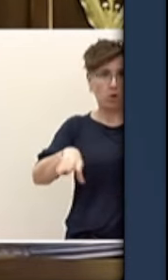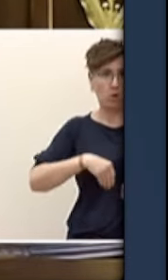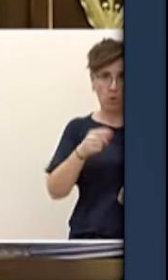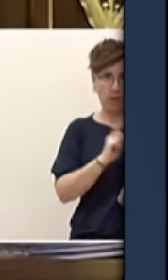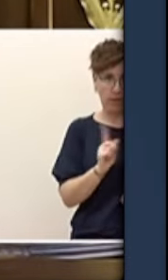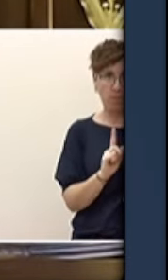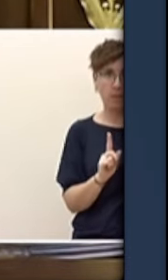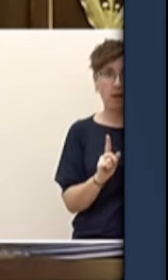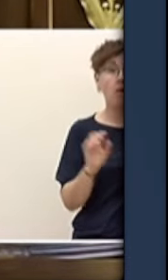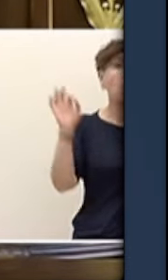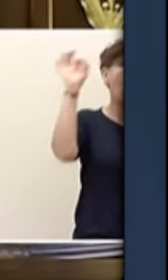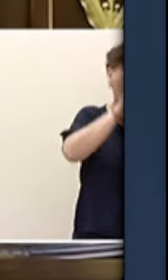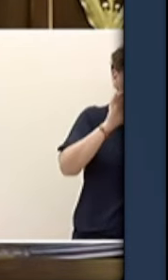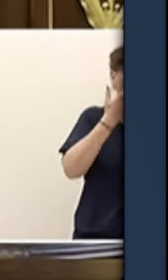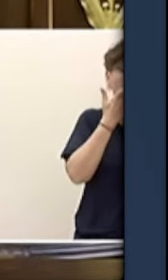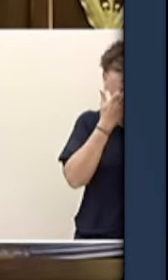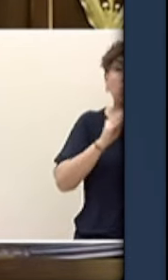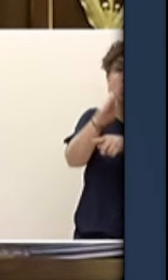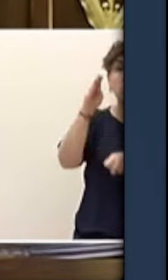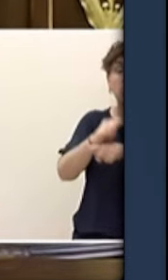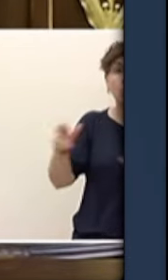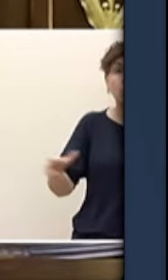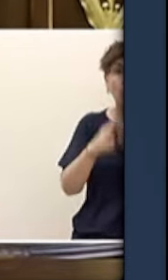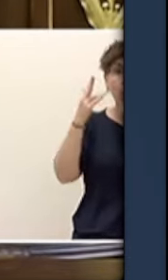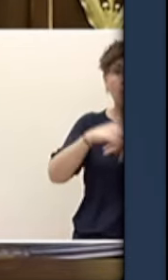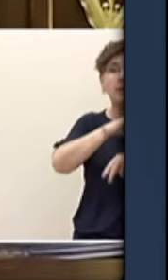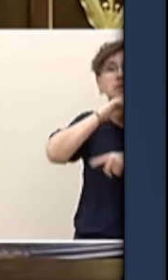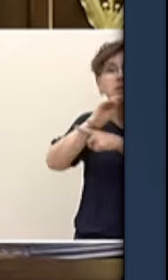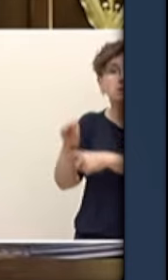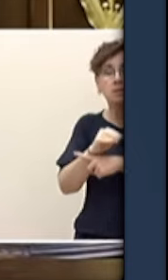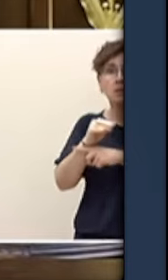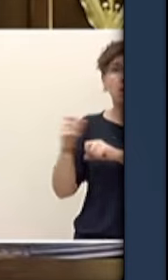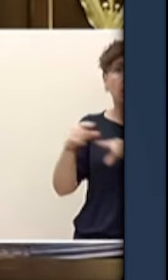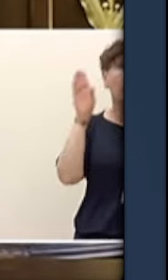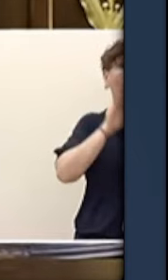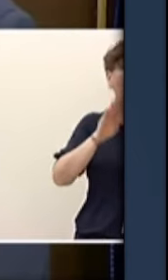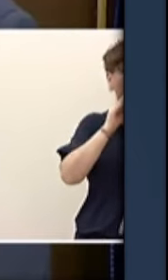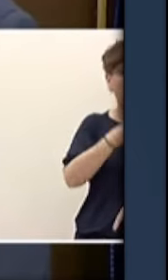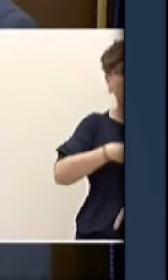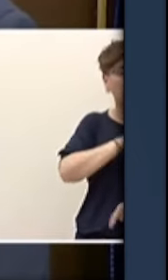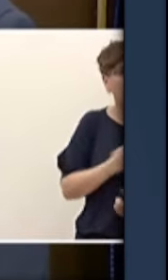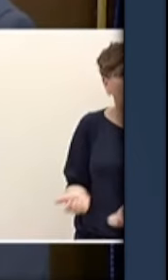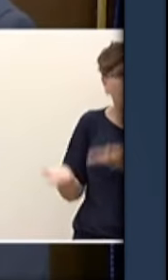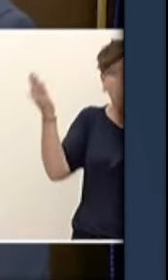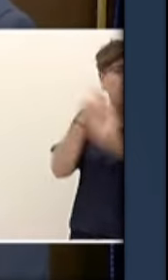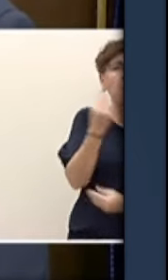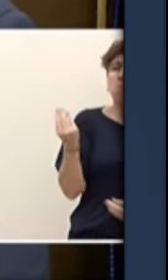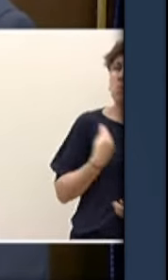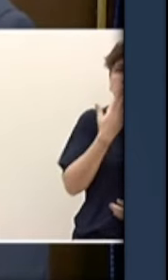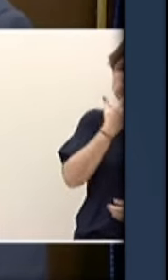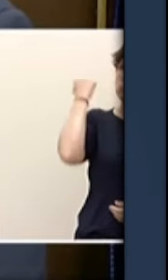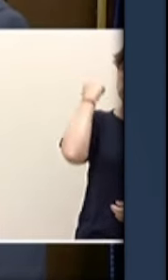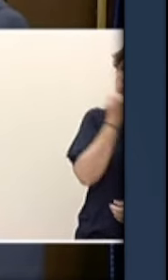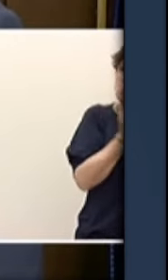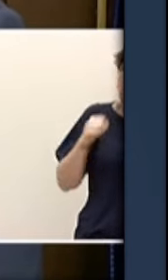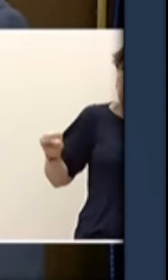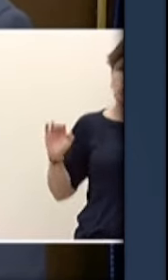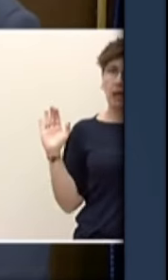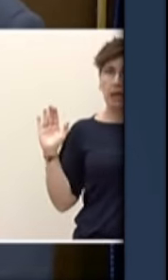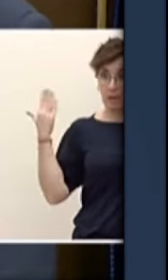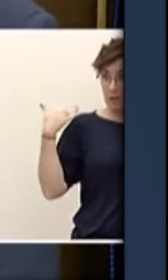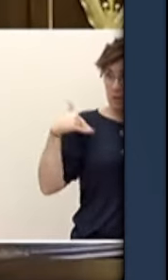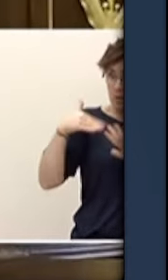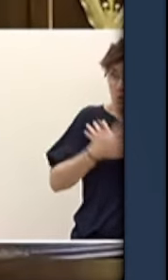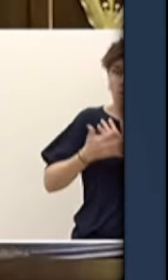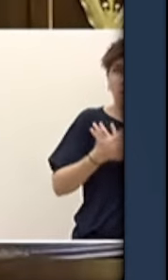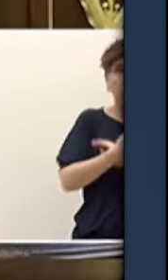la inmigración ilegal en España, de la que hablamos en la última sesión de control y de lo que usted no dijo ni una palabra. Ni les importa ocultar